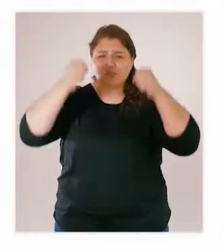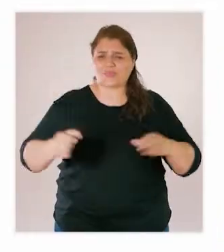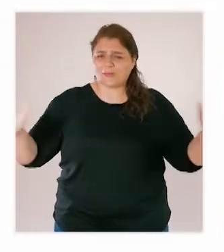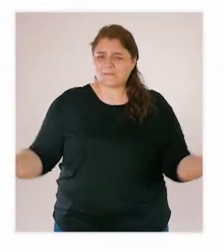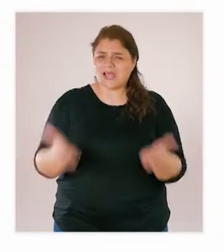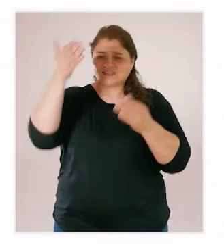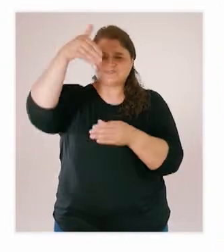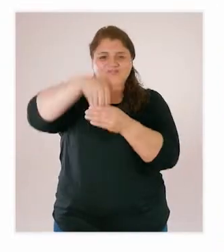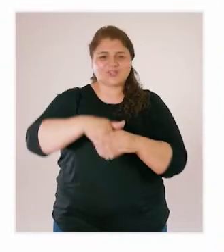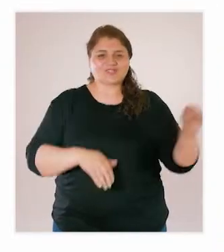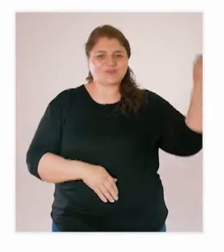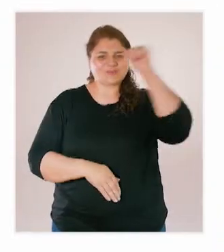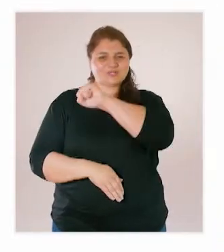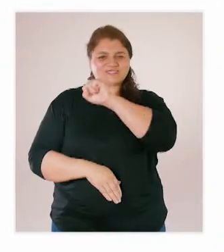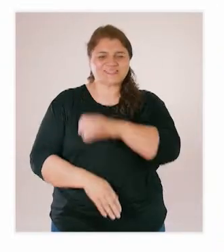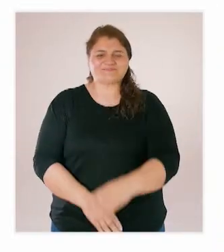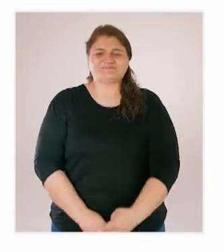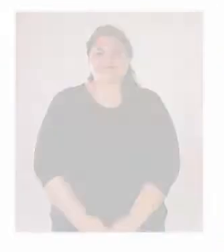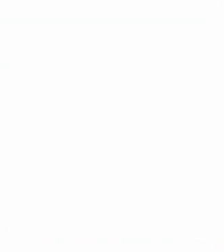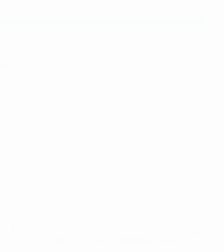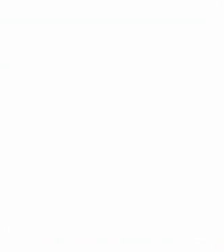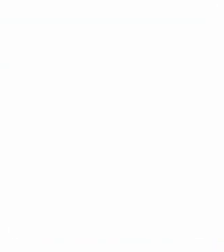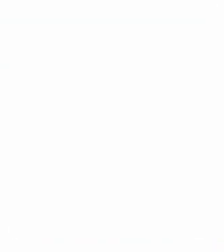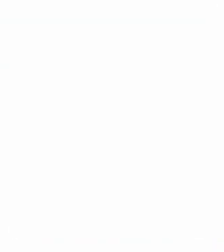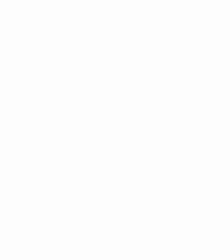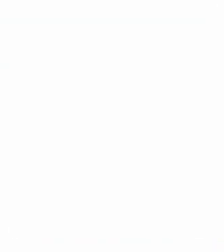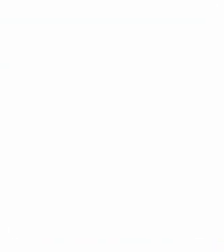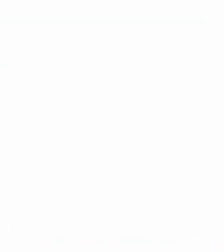Chile puede más. Vota comunista.